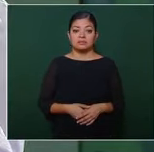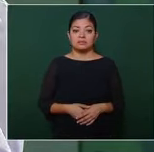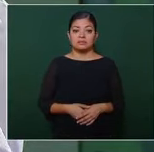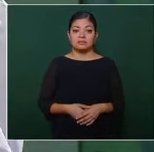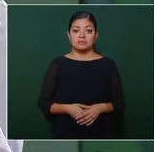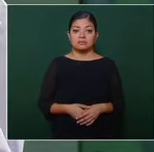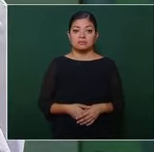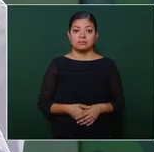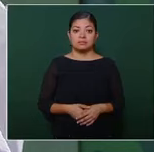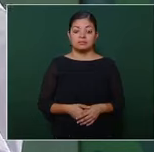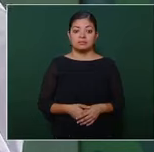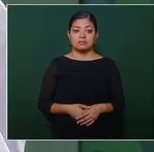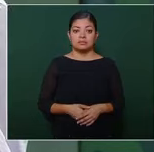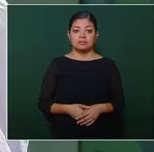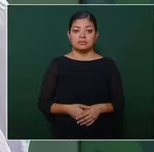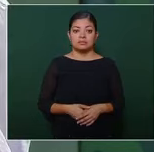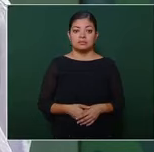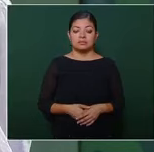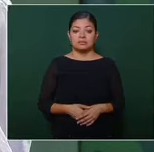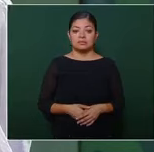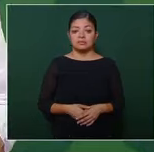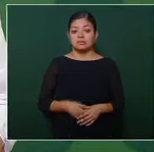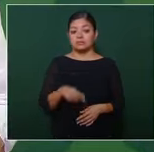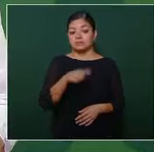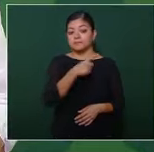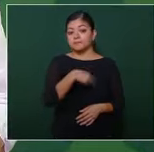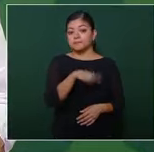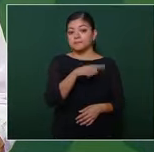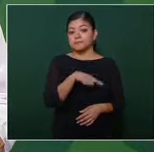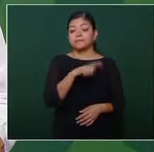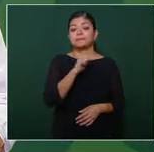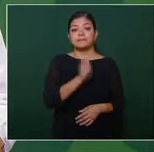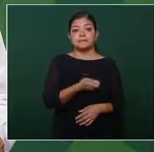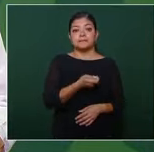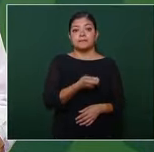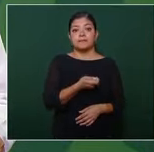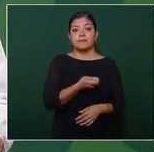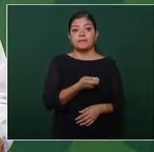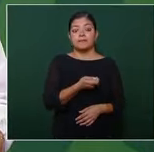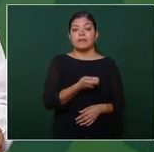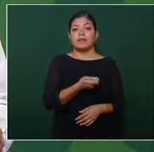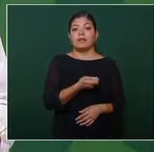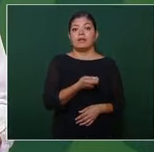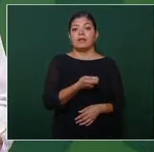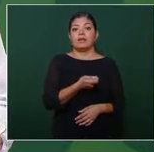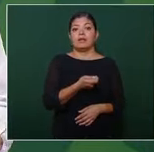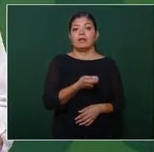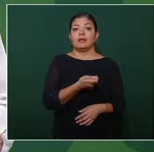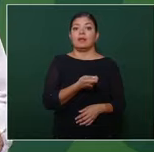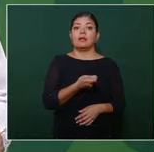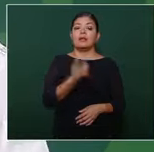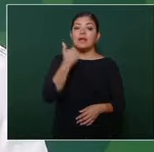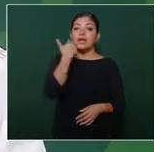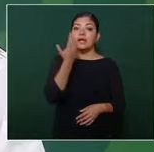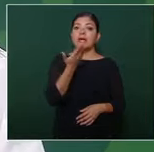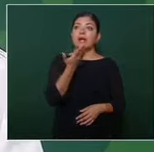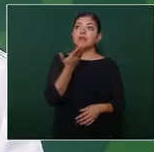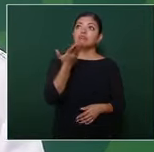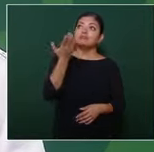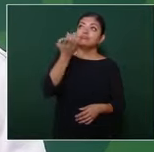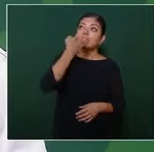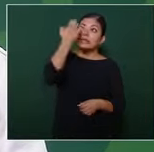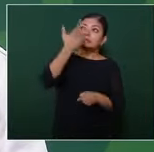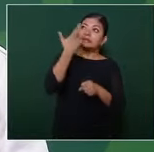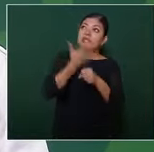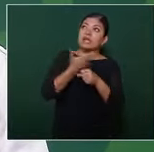están pidiendo que les vaya bien a los extranjeros y les